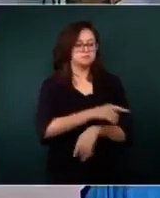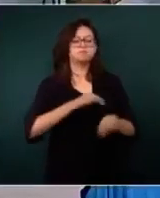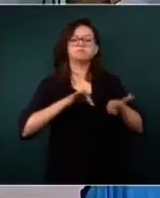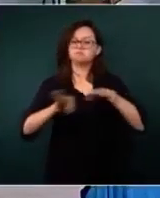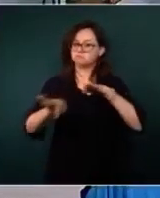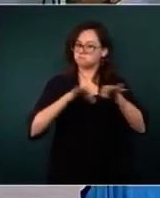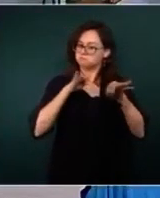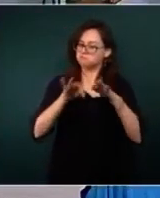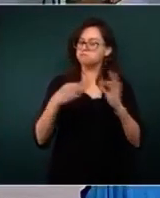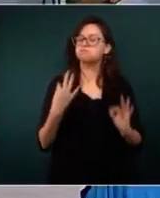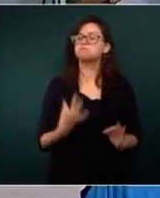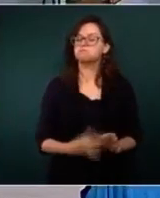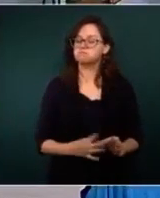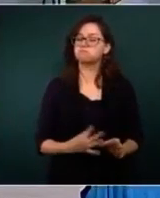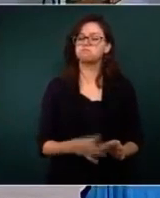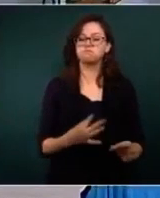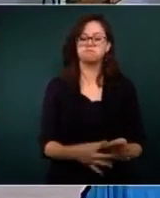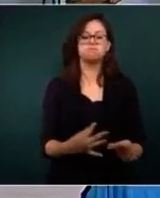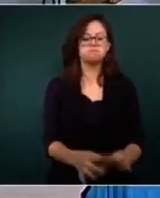trabajo ejemplar.